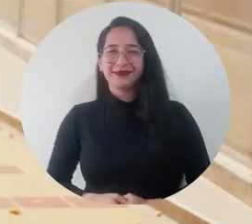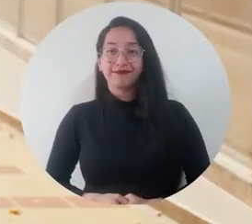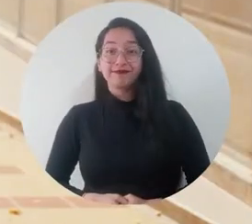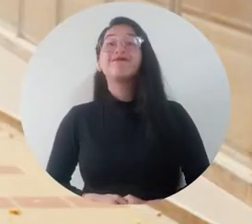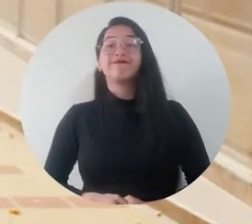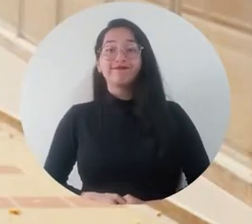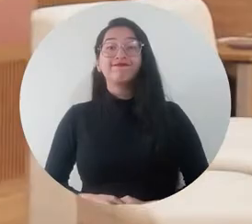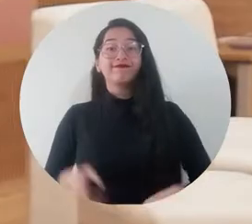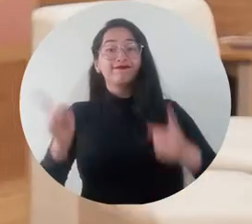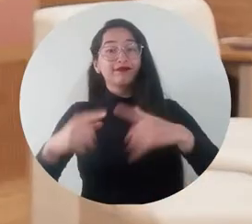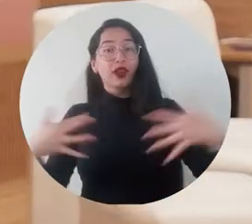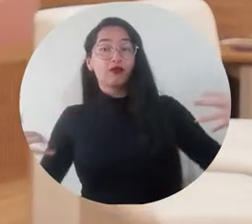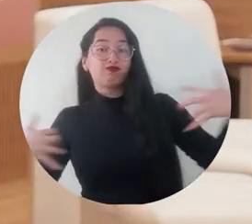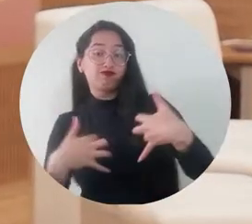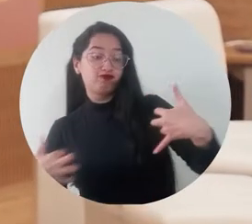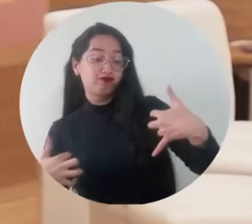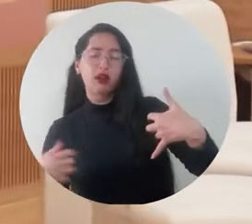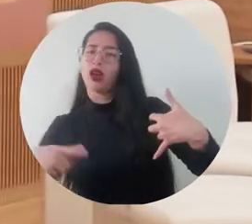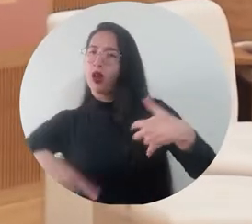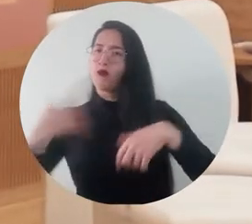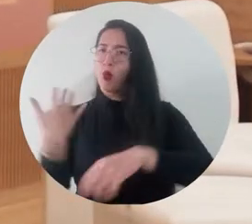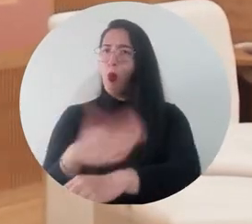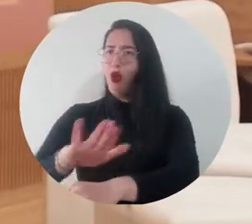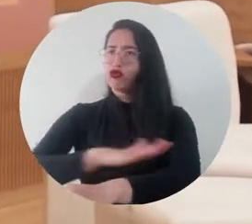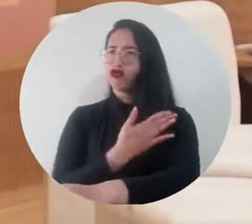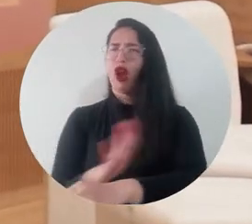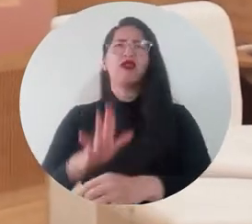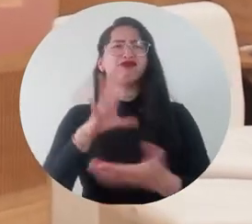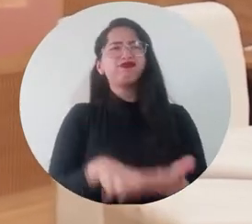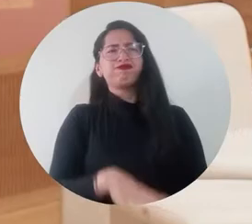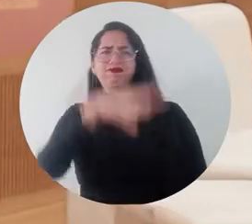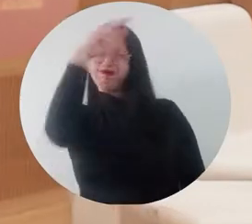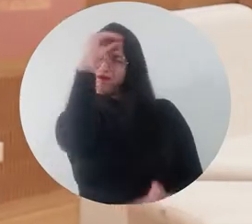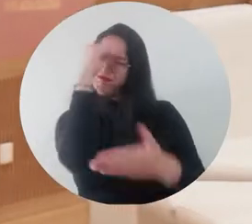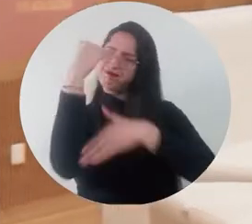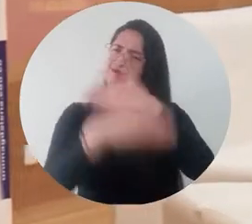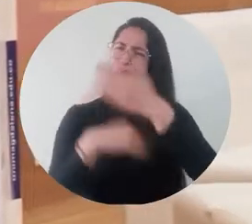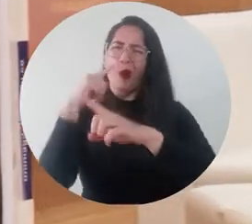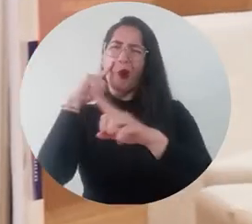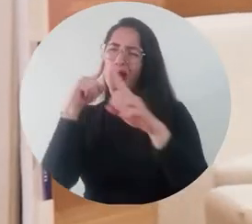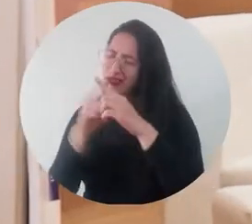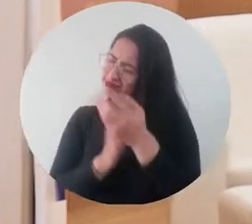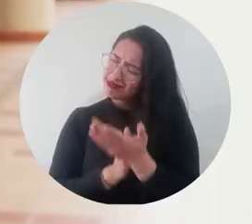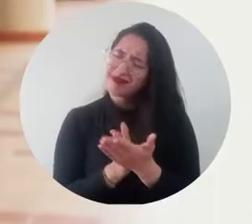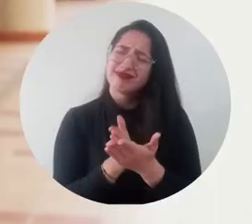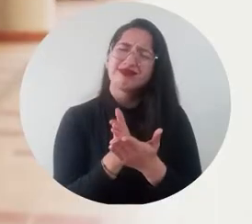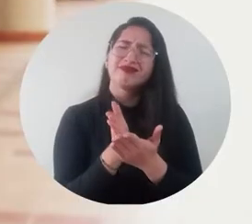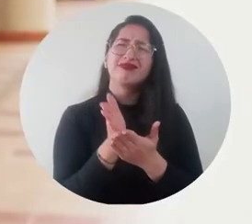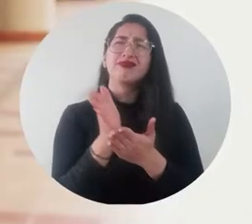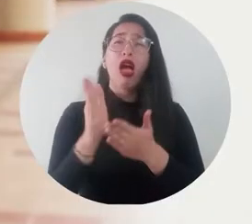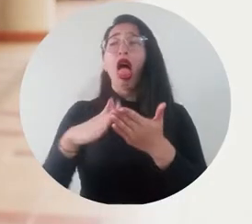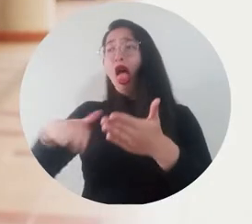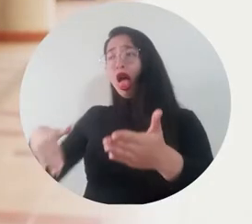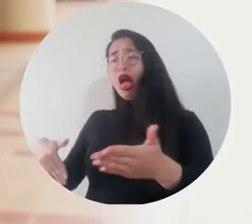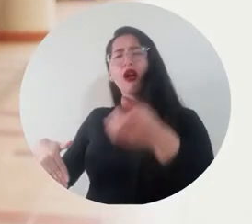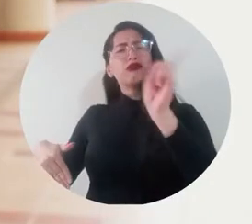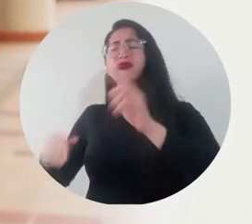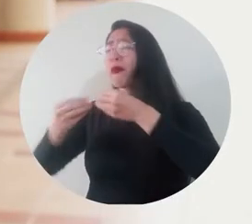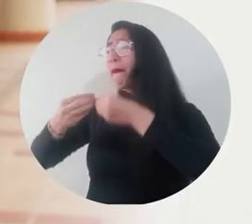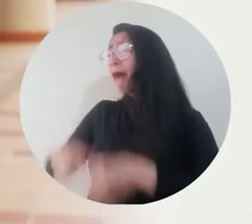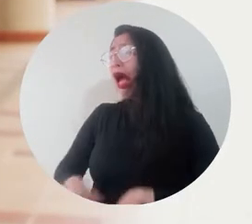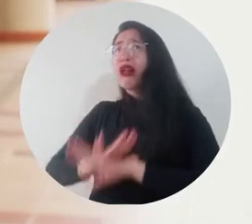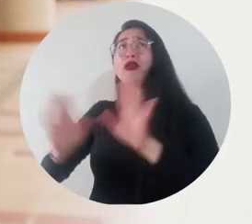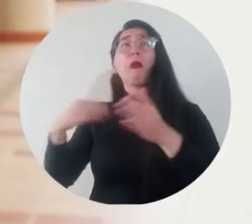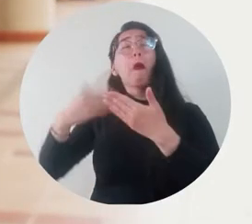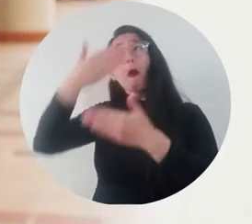música, nuestro ritmo Estamos aprendiendo de nuestro vallenato, de nuestra historia y cómo se está rescatando